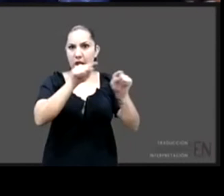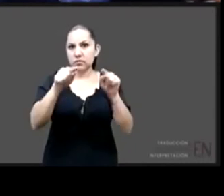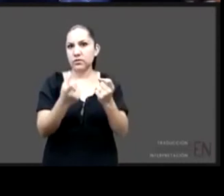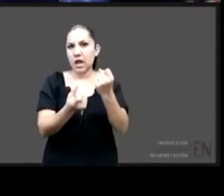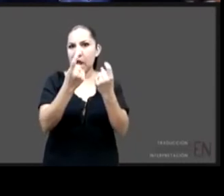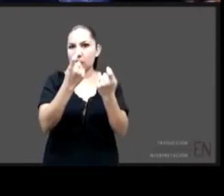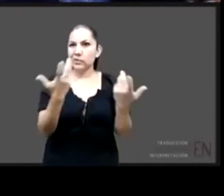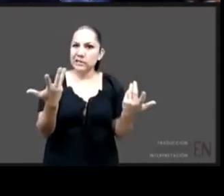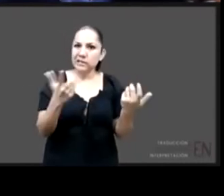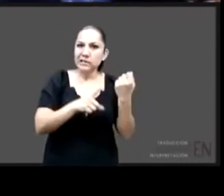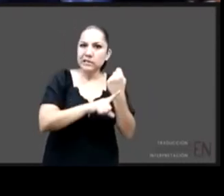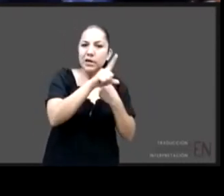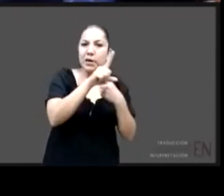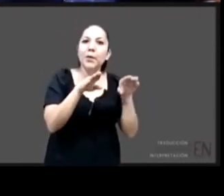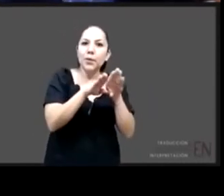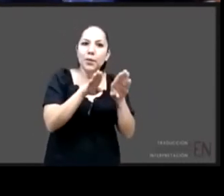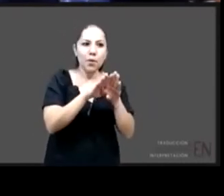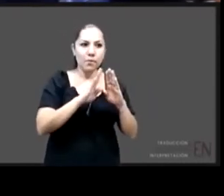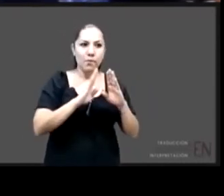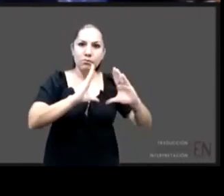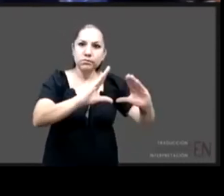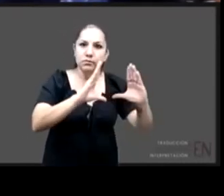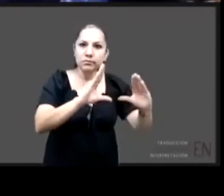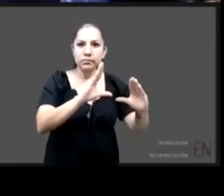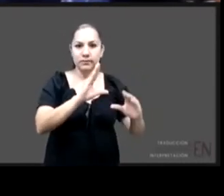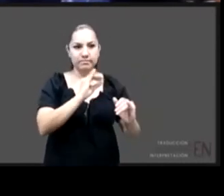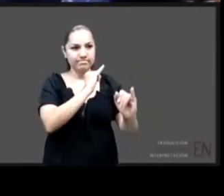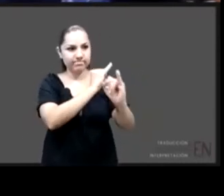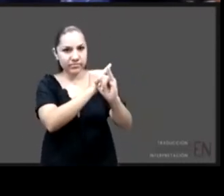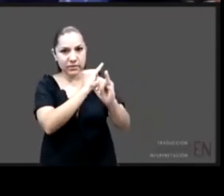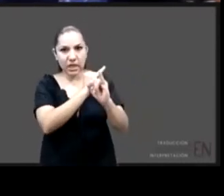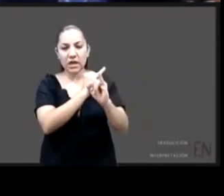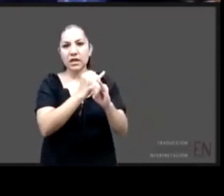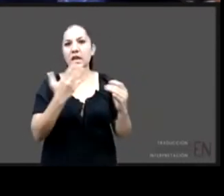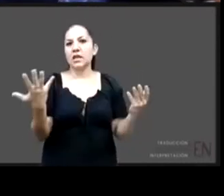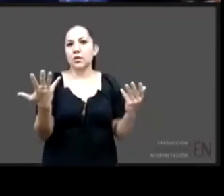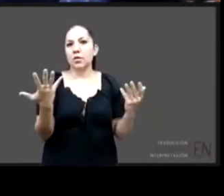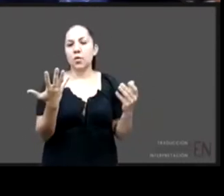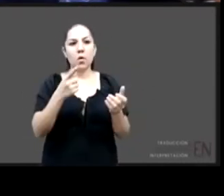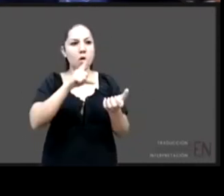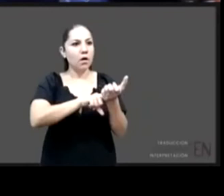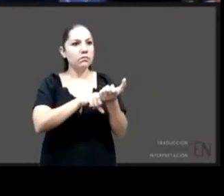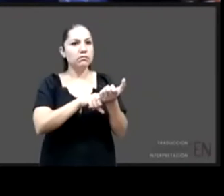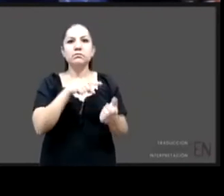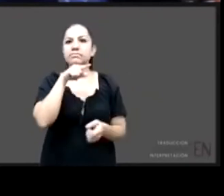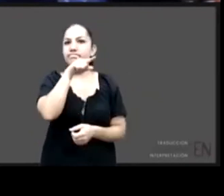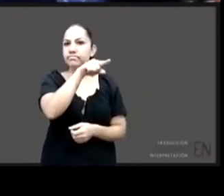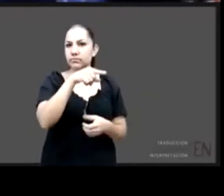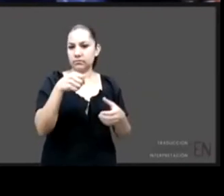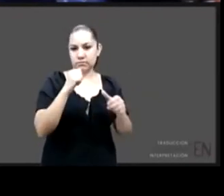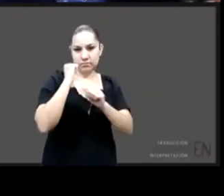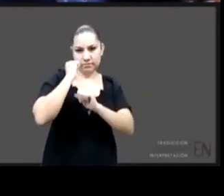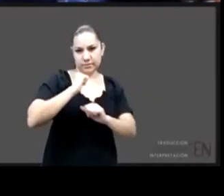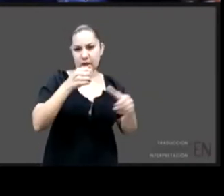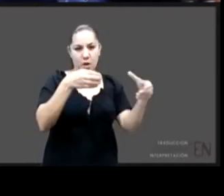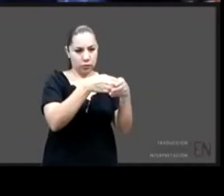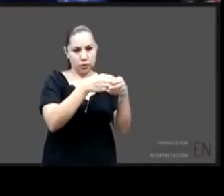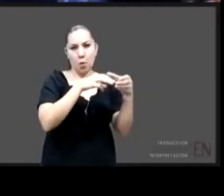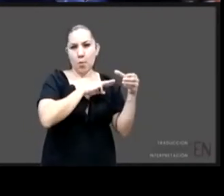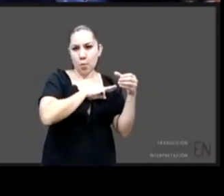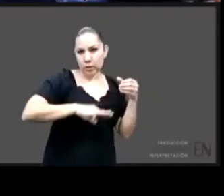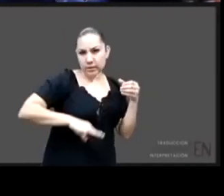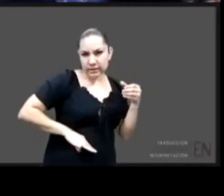educación a distancia, las autoridades desde el municipio hasta la federación